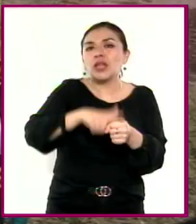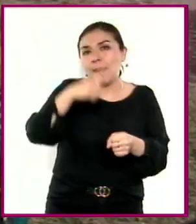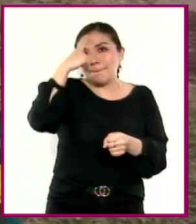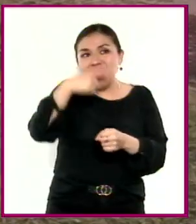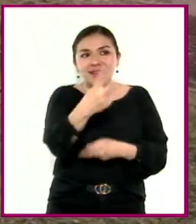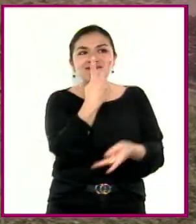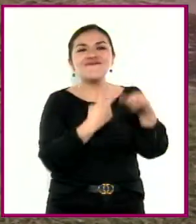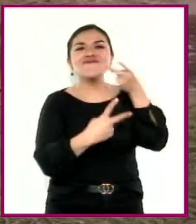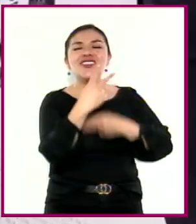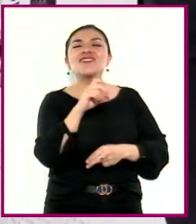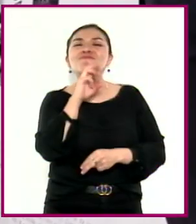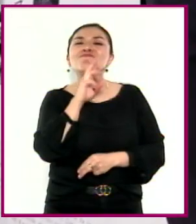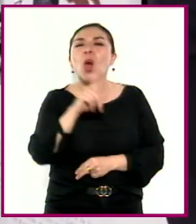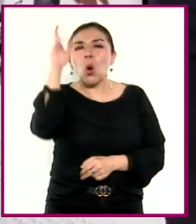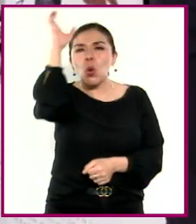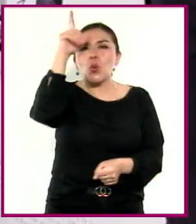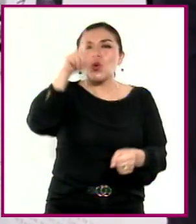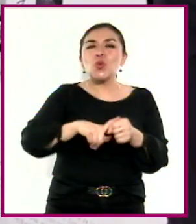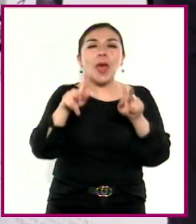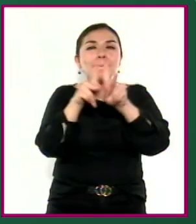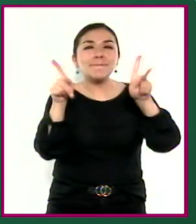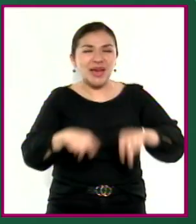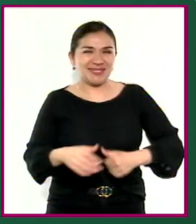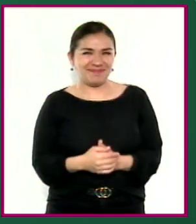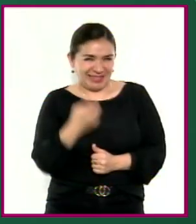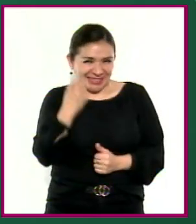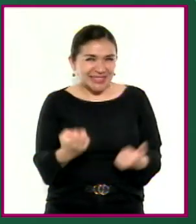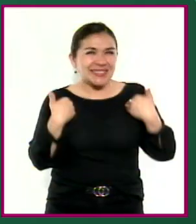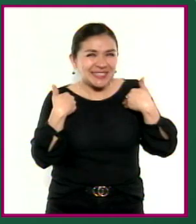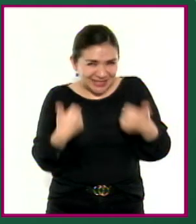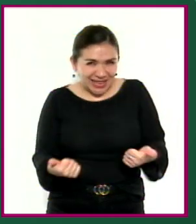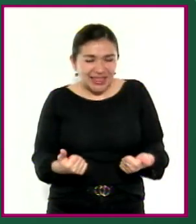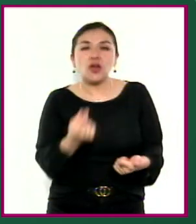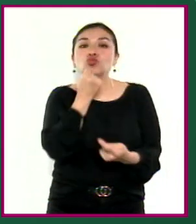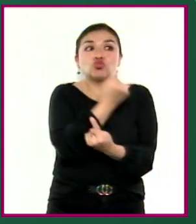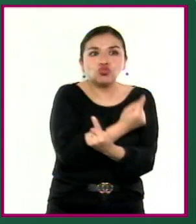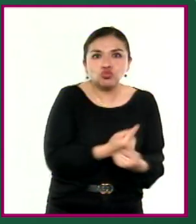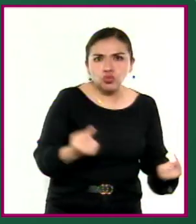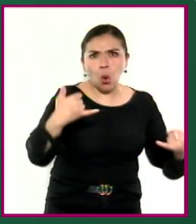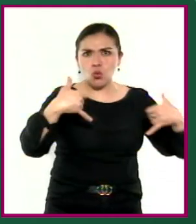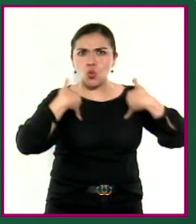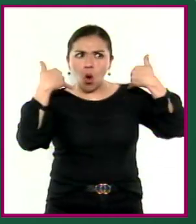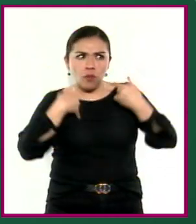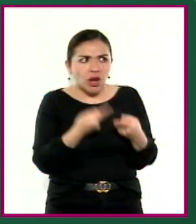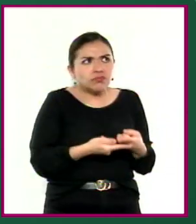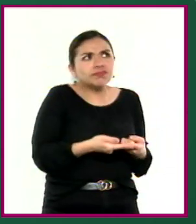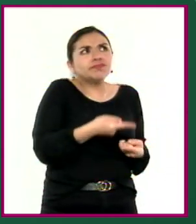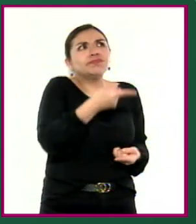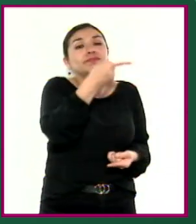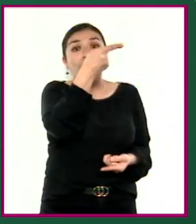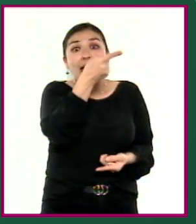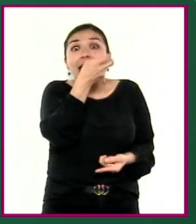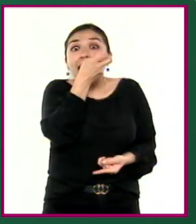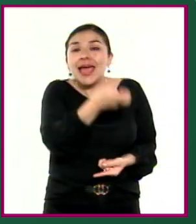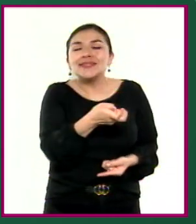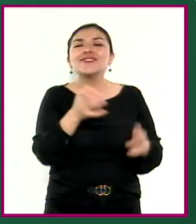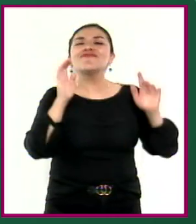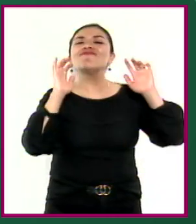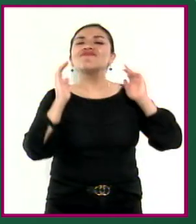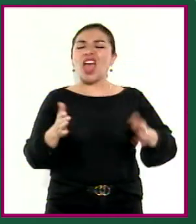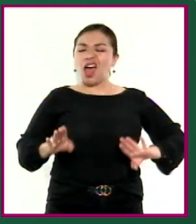a la consolidación de una cultura de paz. Con estos antecedentes, niñas, niños y adolescentes